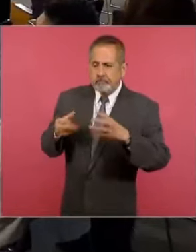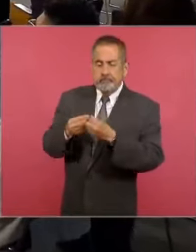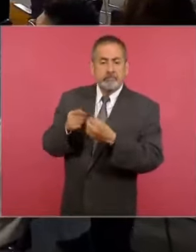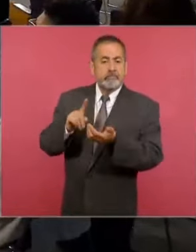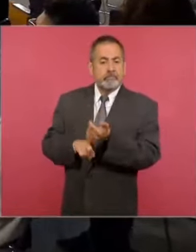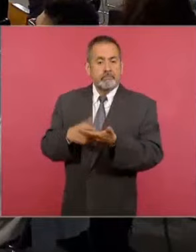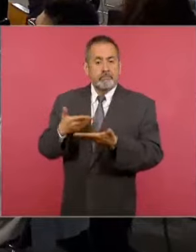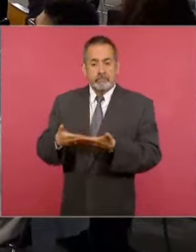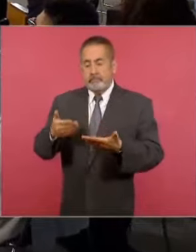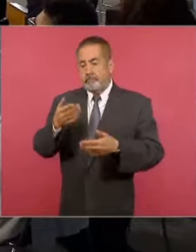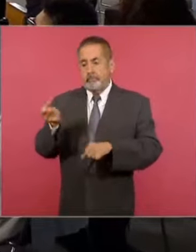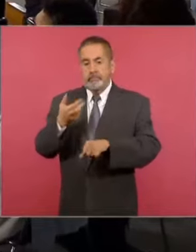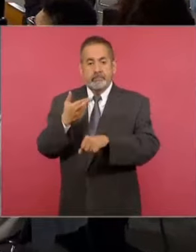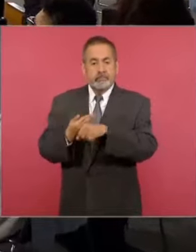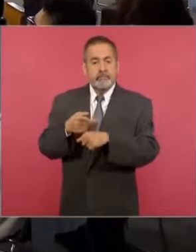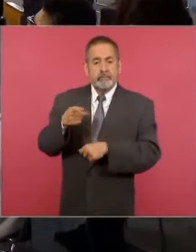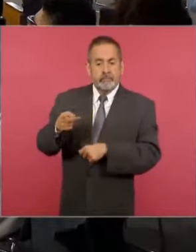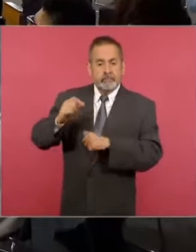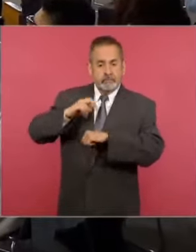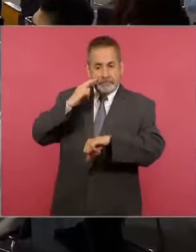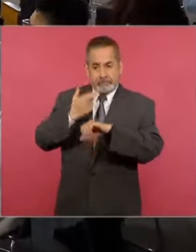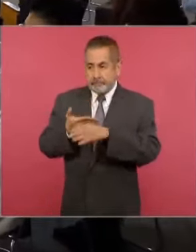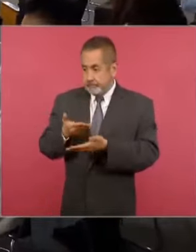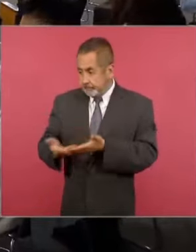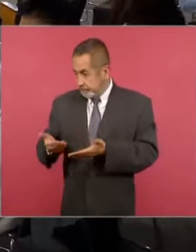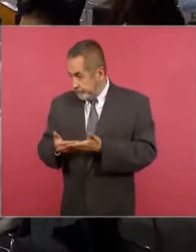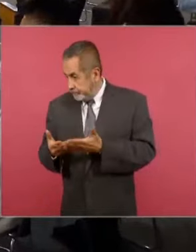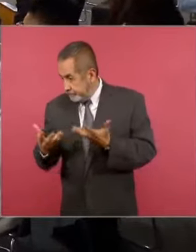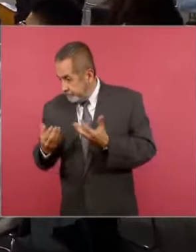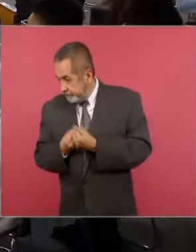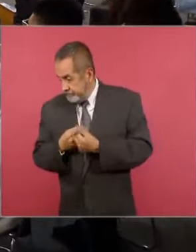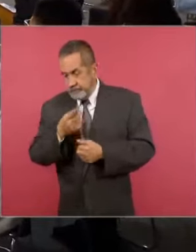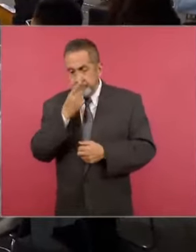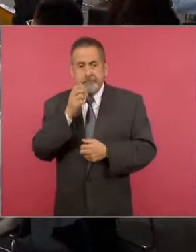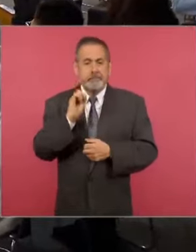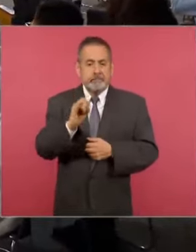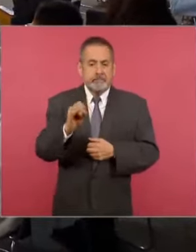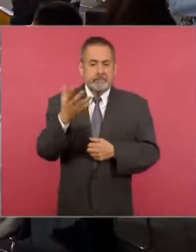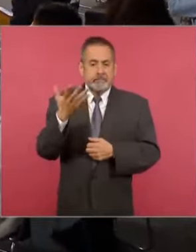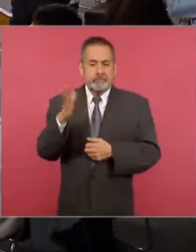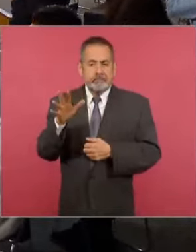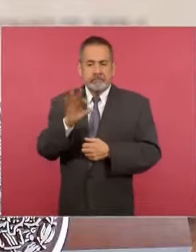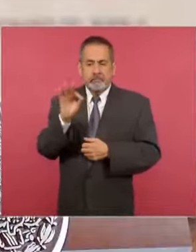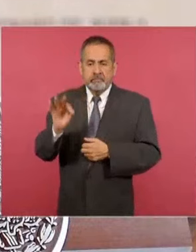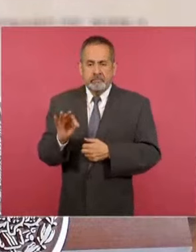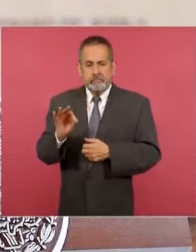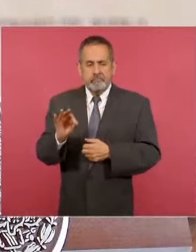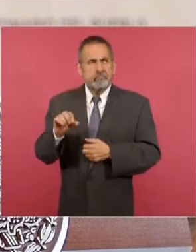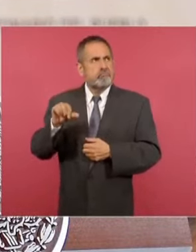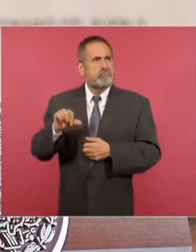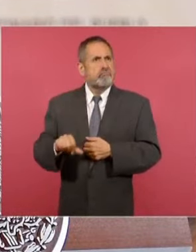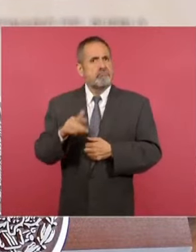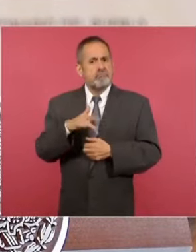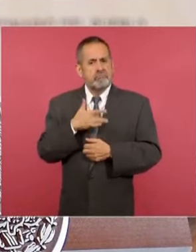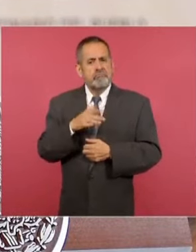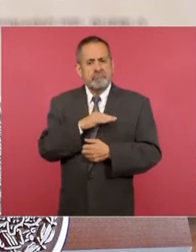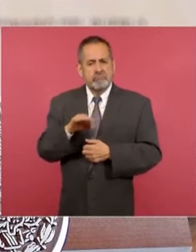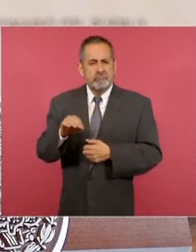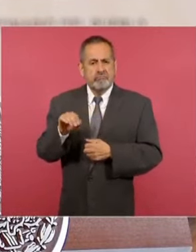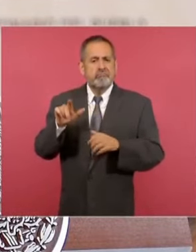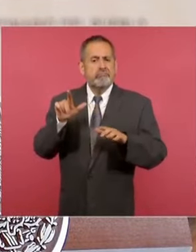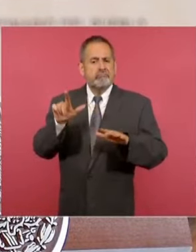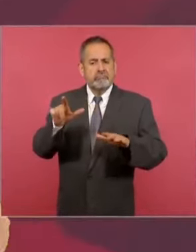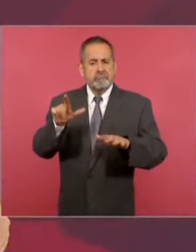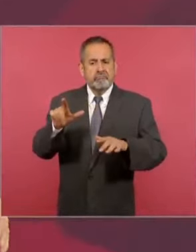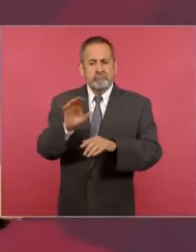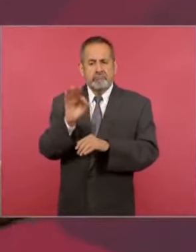Secretariado Ejecutivo, podemos afirmar que ese 10 por ciento hoy significa 17